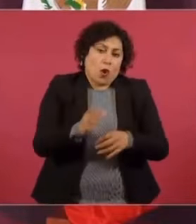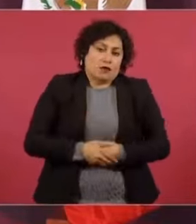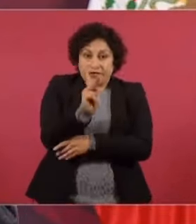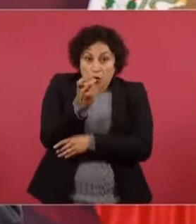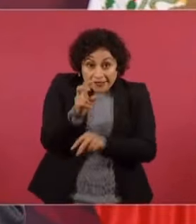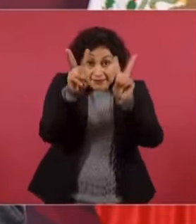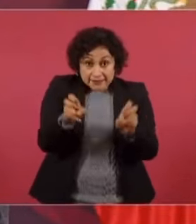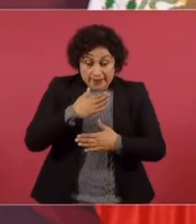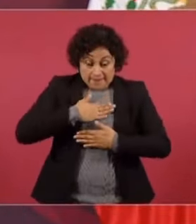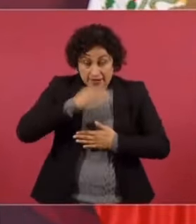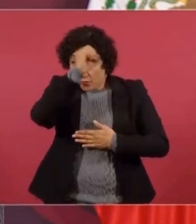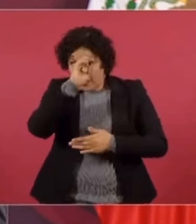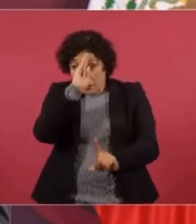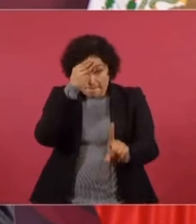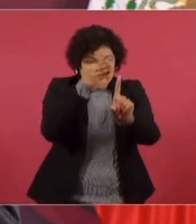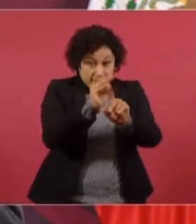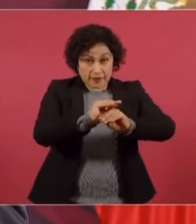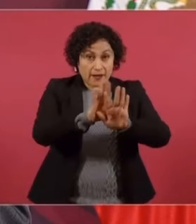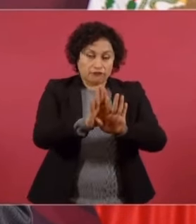soy objetivo, la quiero mucho